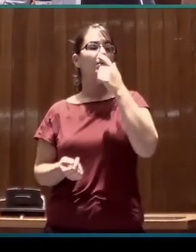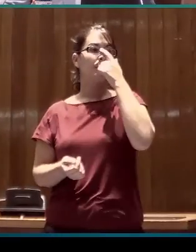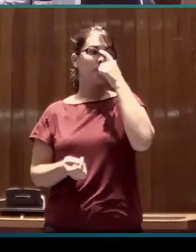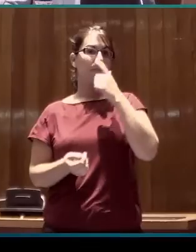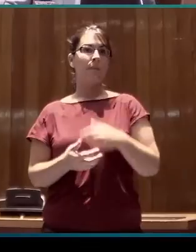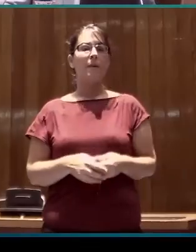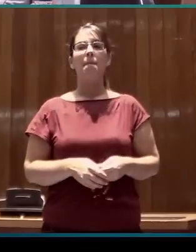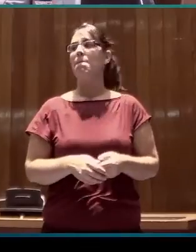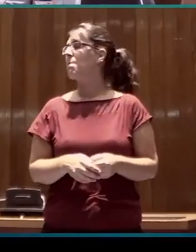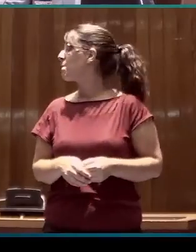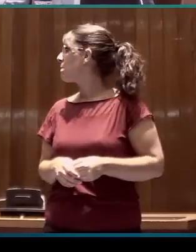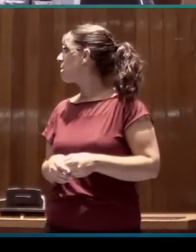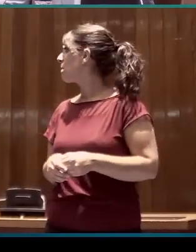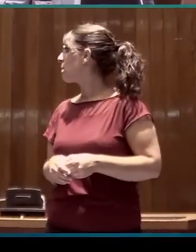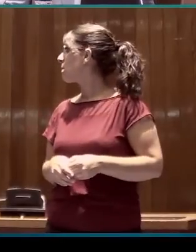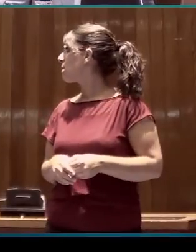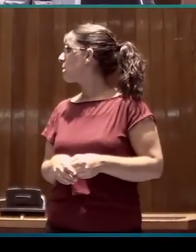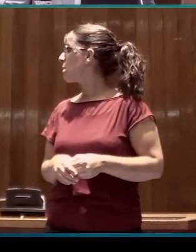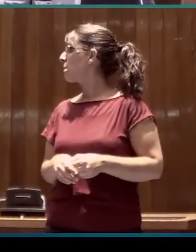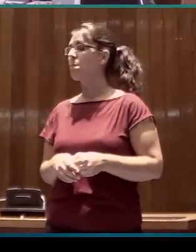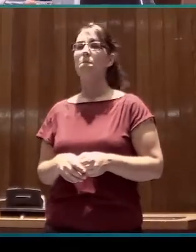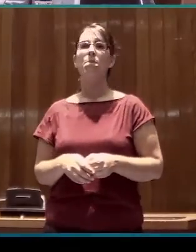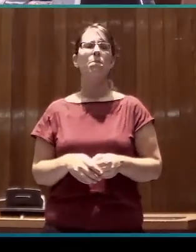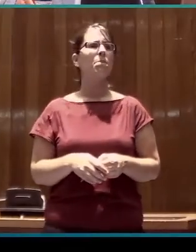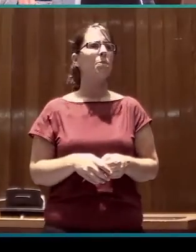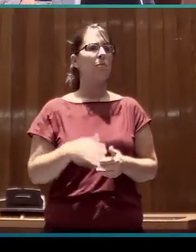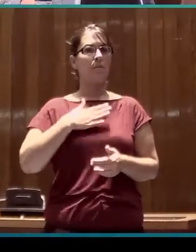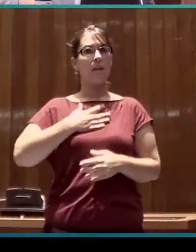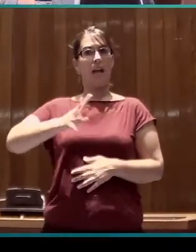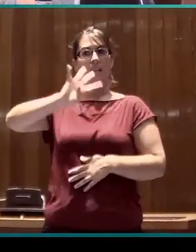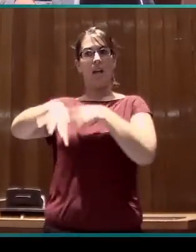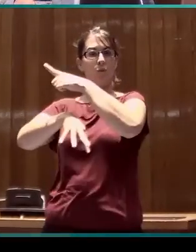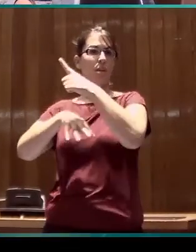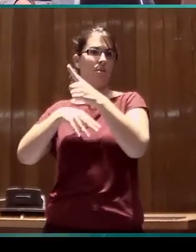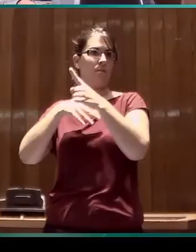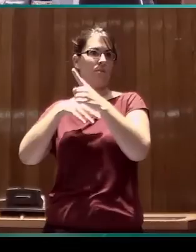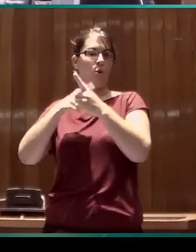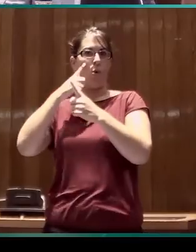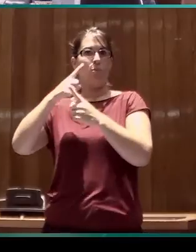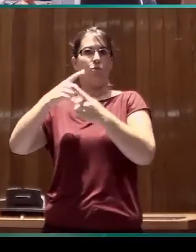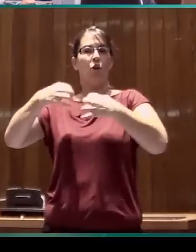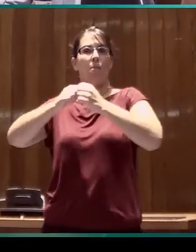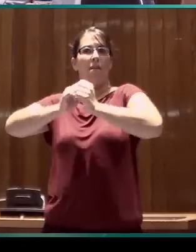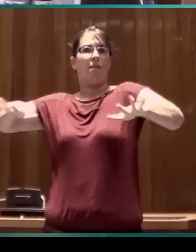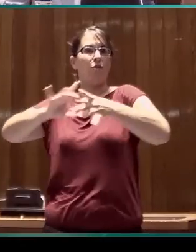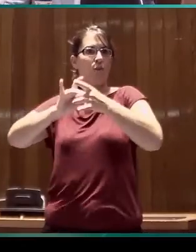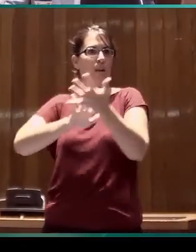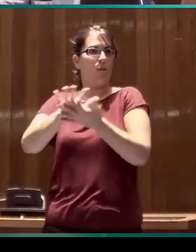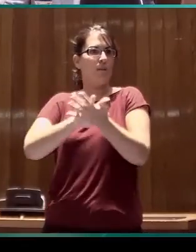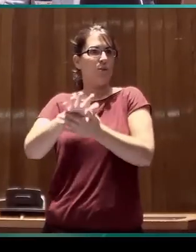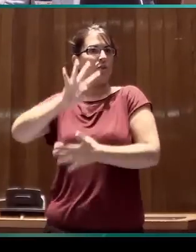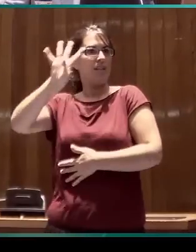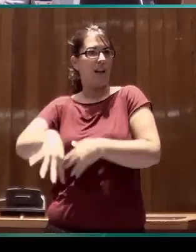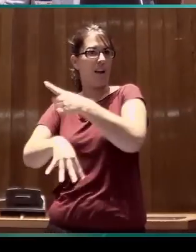Tengo que decir también desde la perspectiva que vivimos en Cataluña del proceso de normalización de la lengua de signos catalana y su relación con